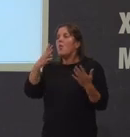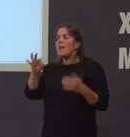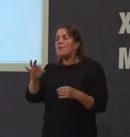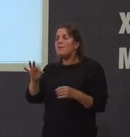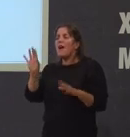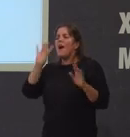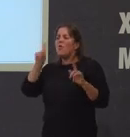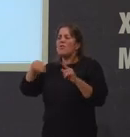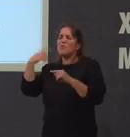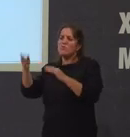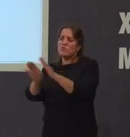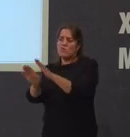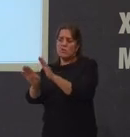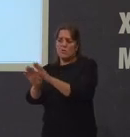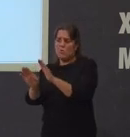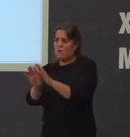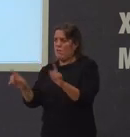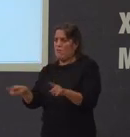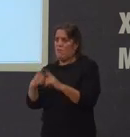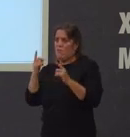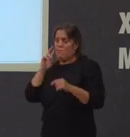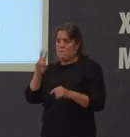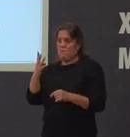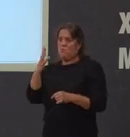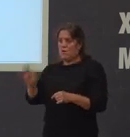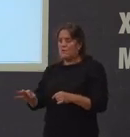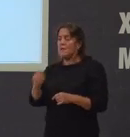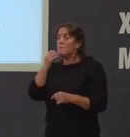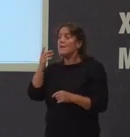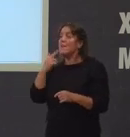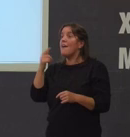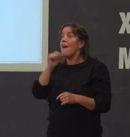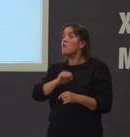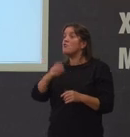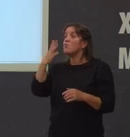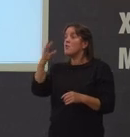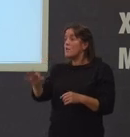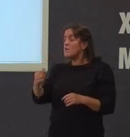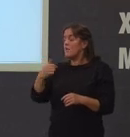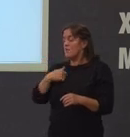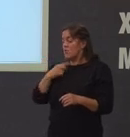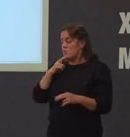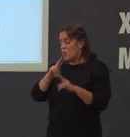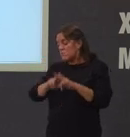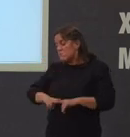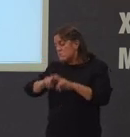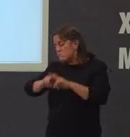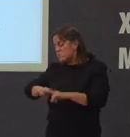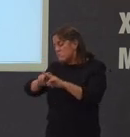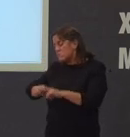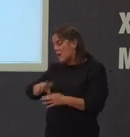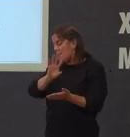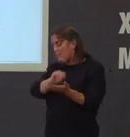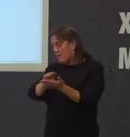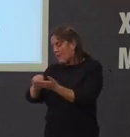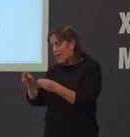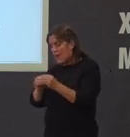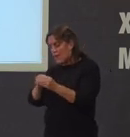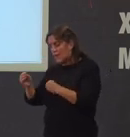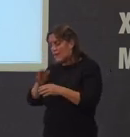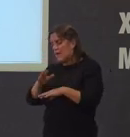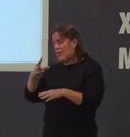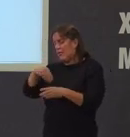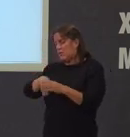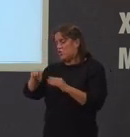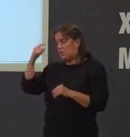digamos despois digamos e nos anos 40 eu revisando todos esos materiais que formaron parte da miña tese